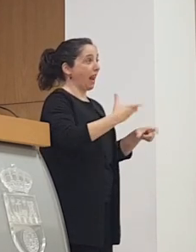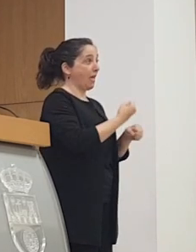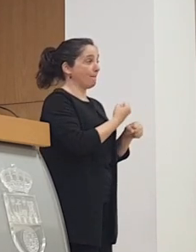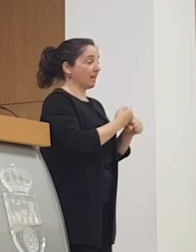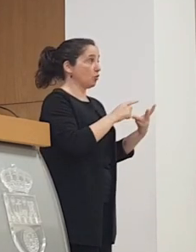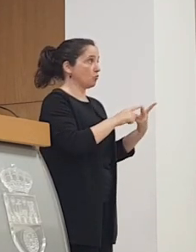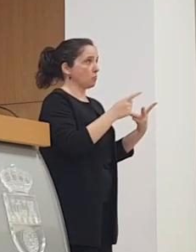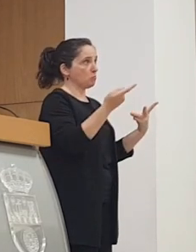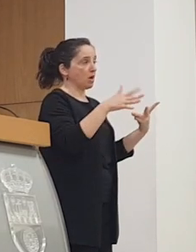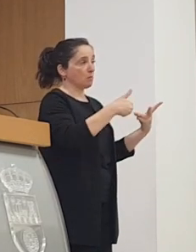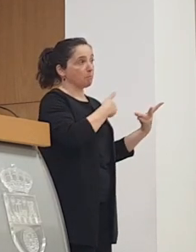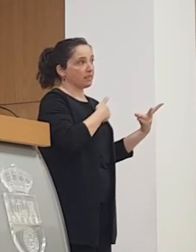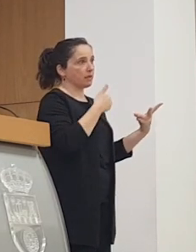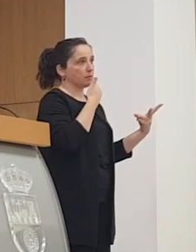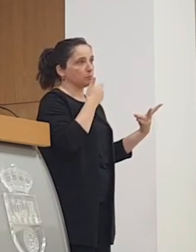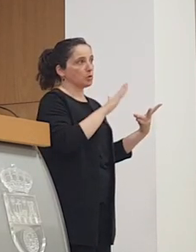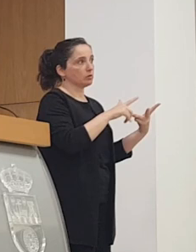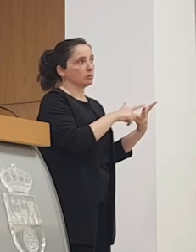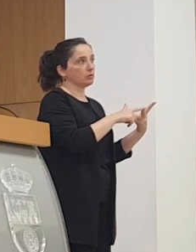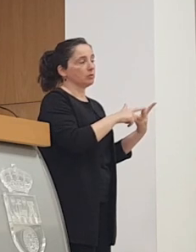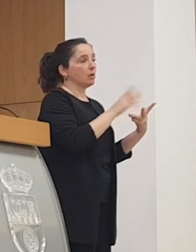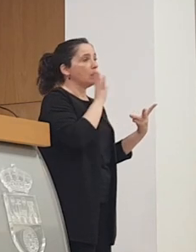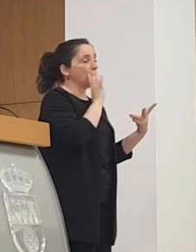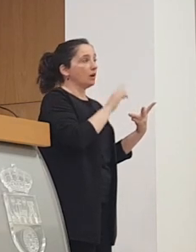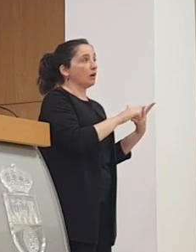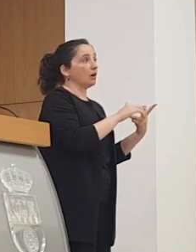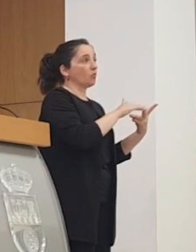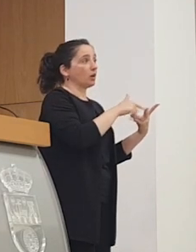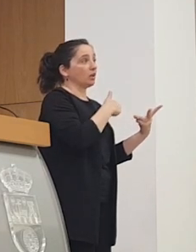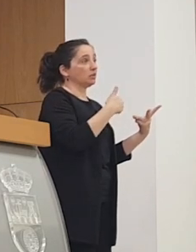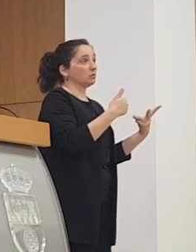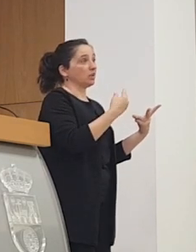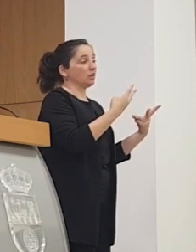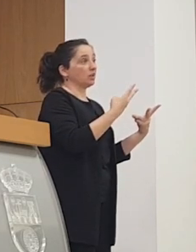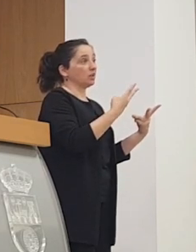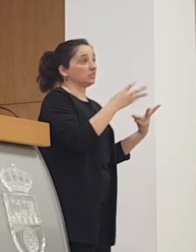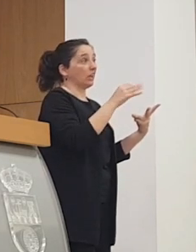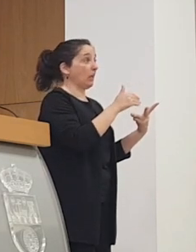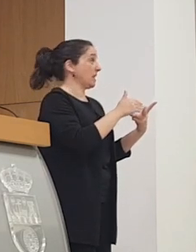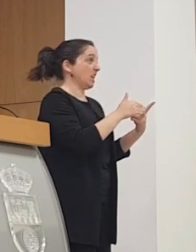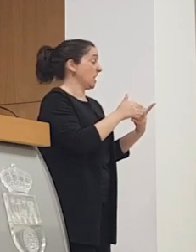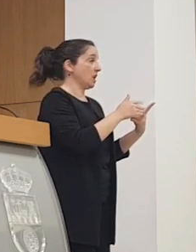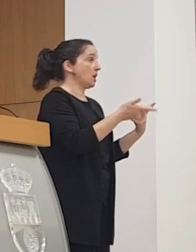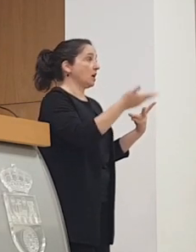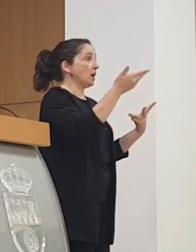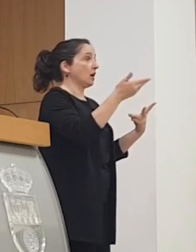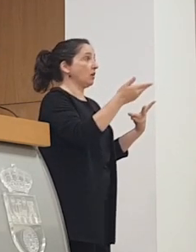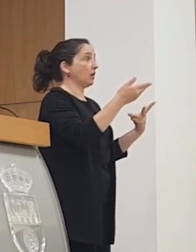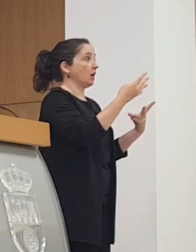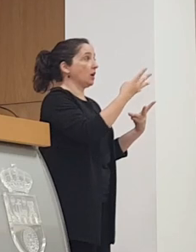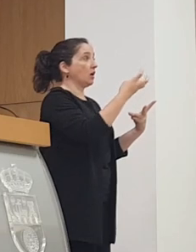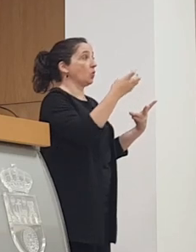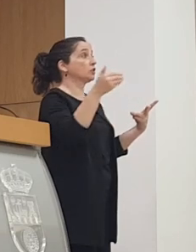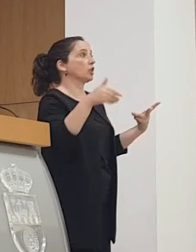pues pasa de una aportación que tuvo en su momento el gobierno de Cantabria de 30.000 euros a otros 400